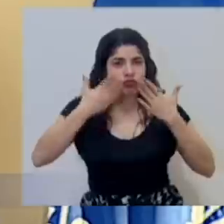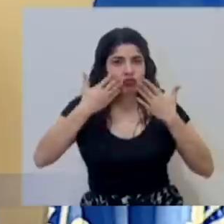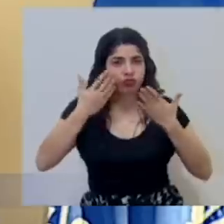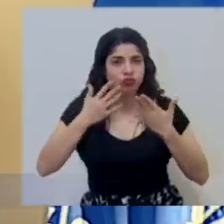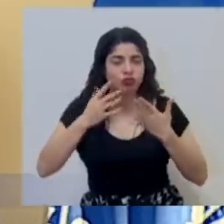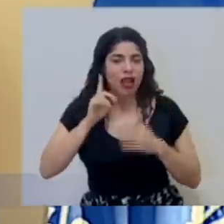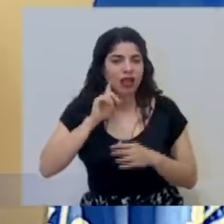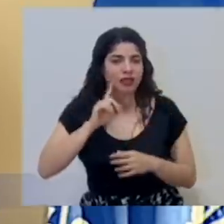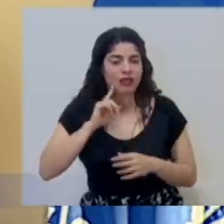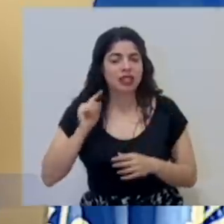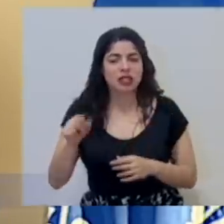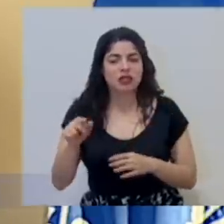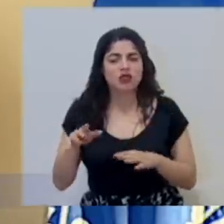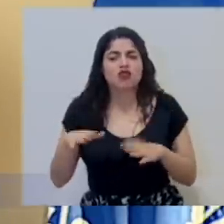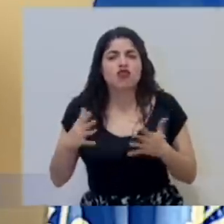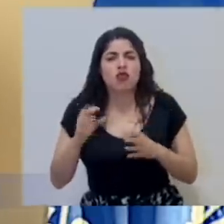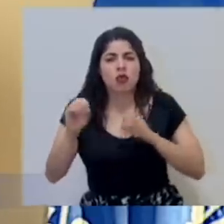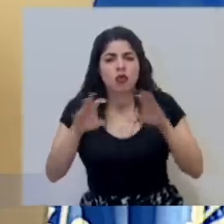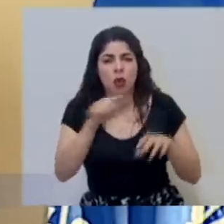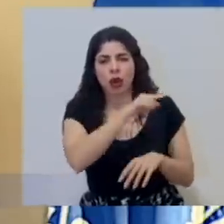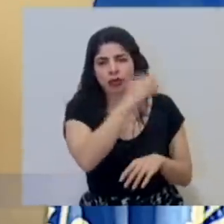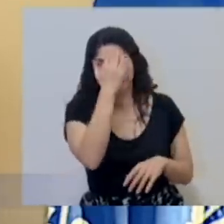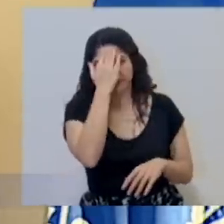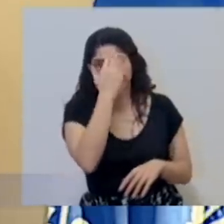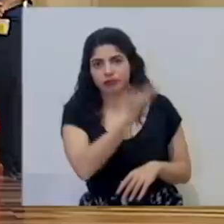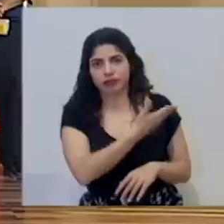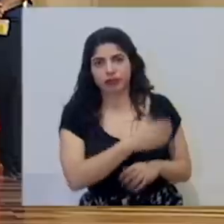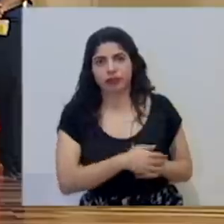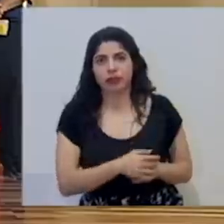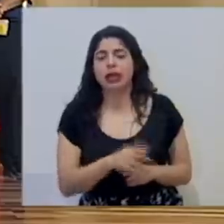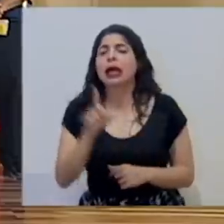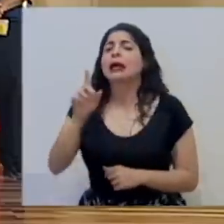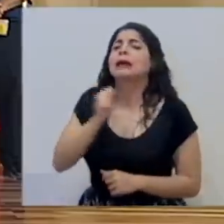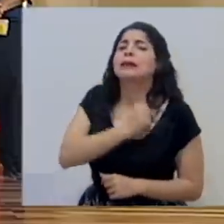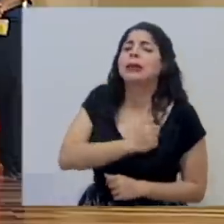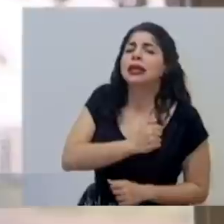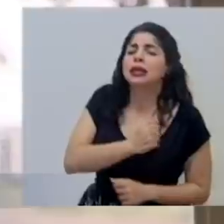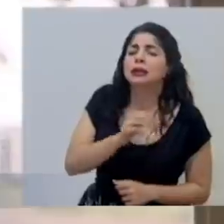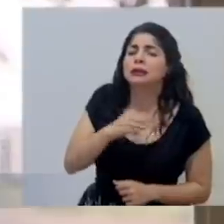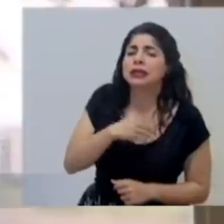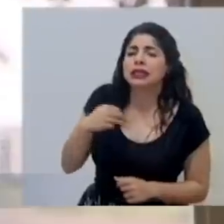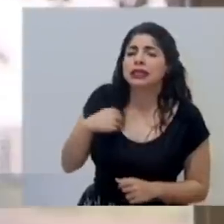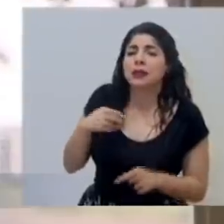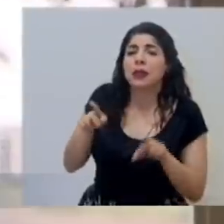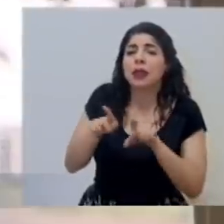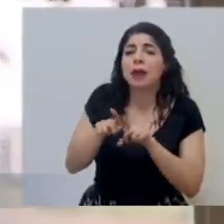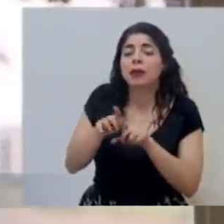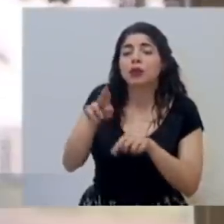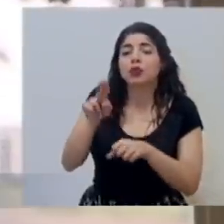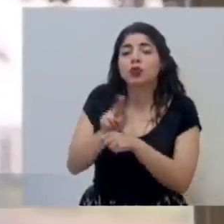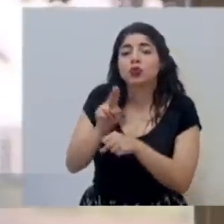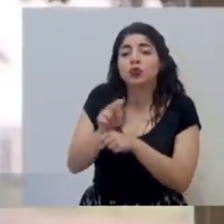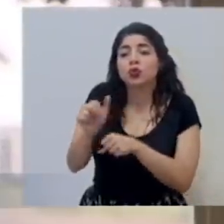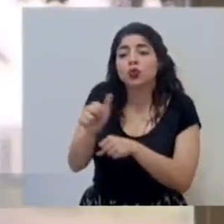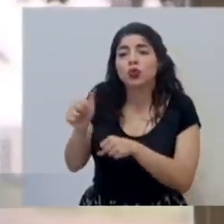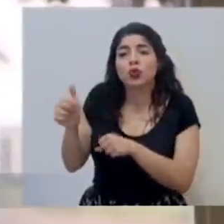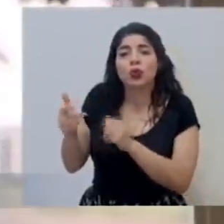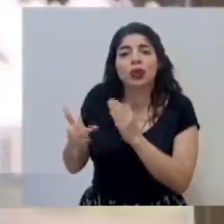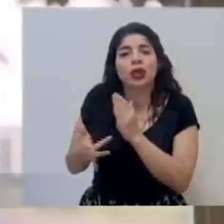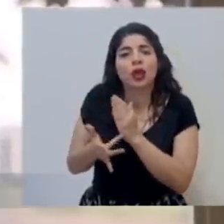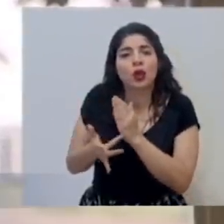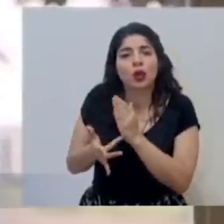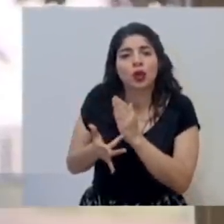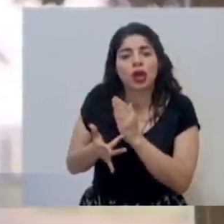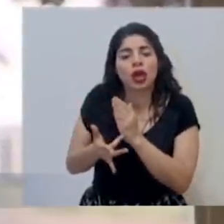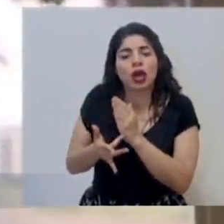mecánicos, ¿verdad? Y cómo lo han ido distribuyendo. Perdón, señor ministro, sobre también el uso de otras tecnologías